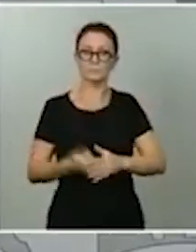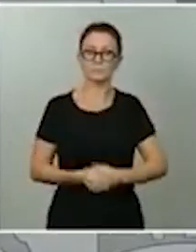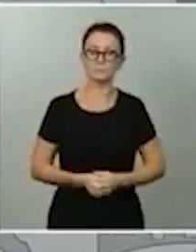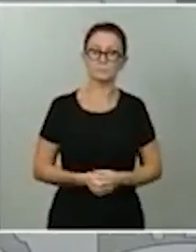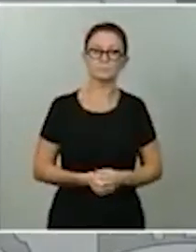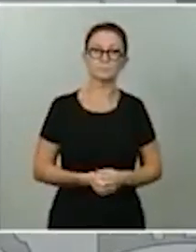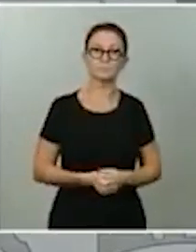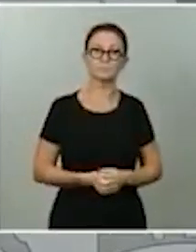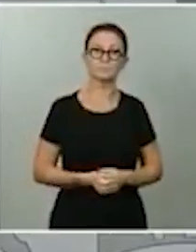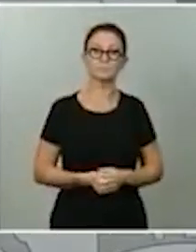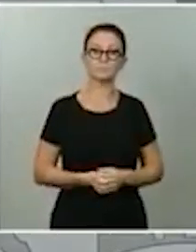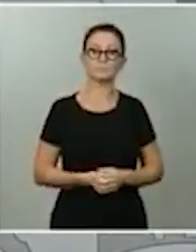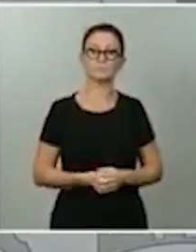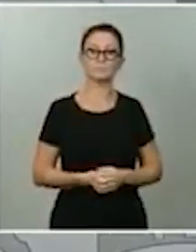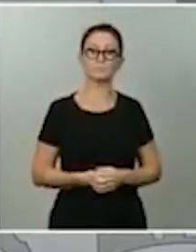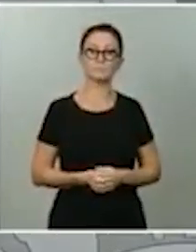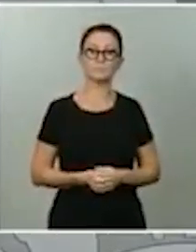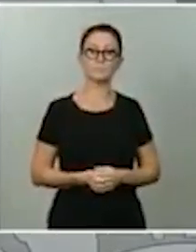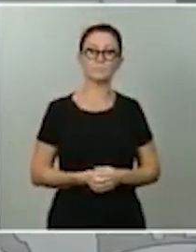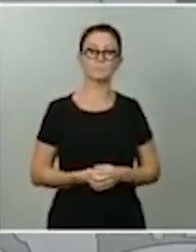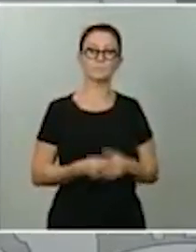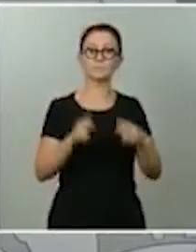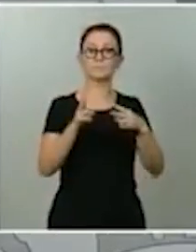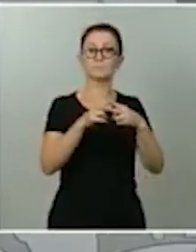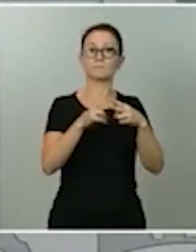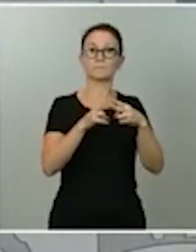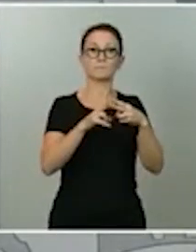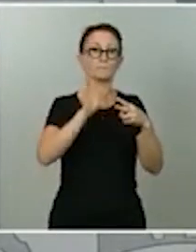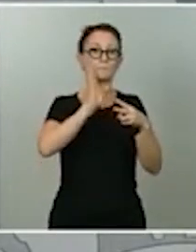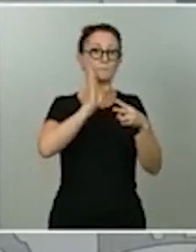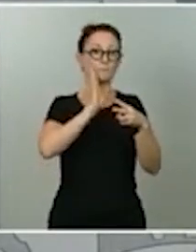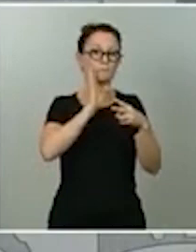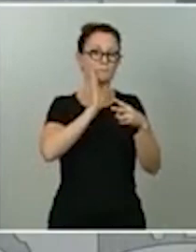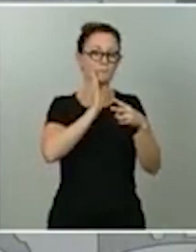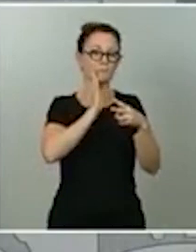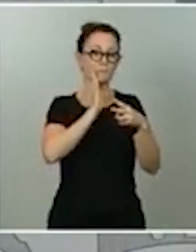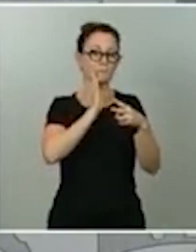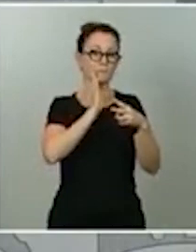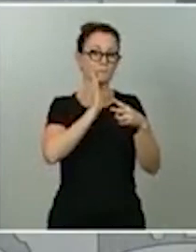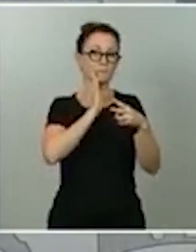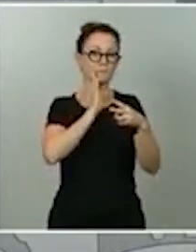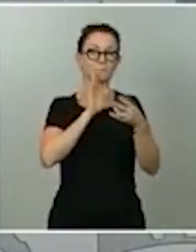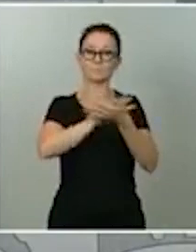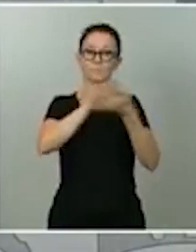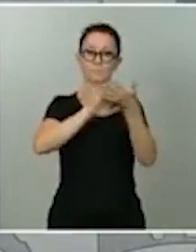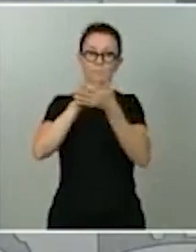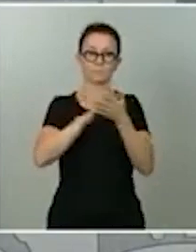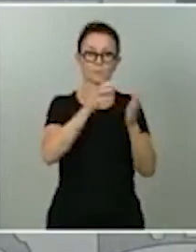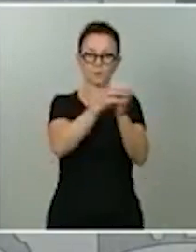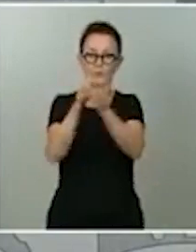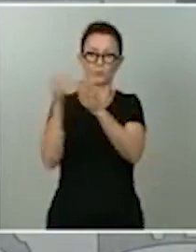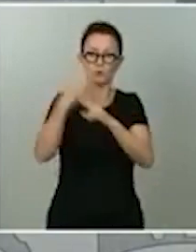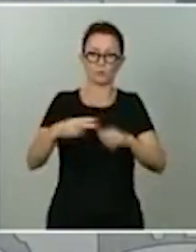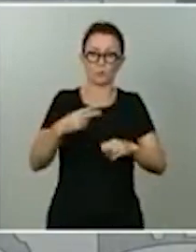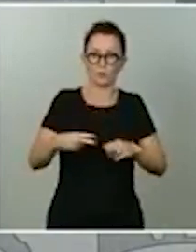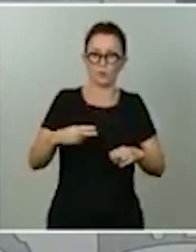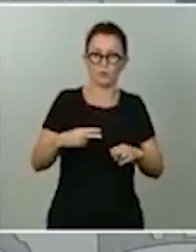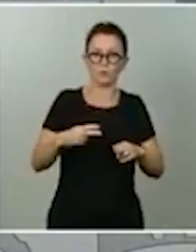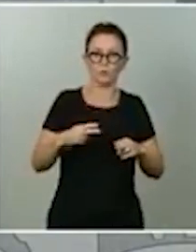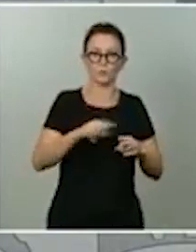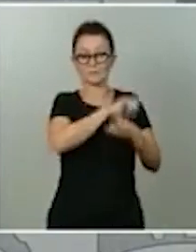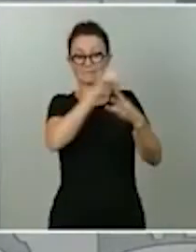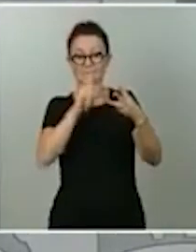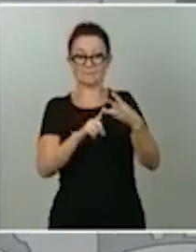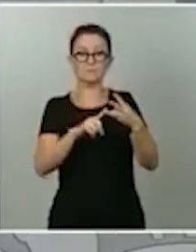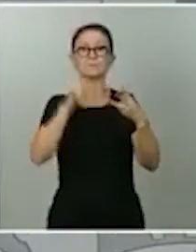con estas dos cuestiones que voy a tratar con las distintas fuerzas políticas, el tercero es impulsar la recuperación